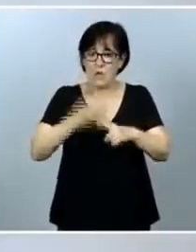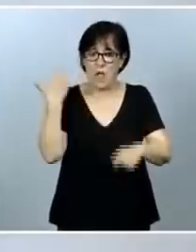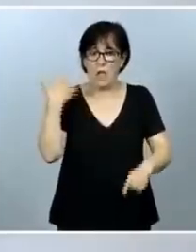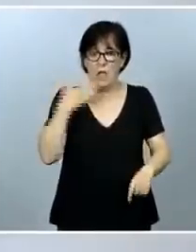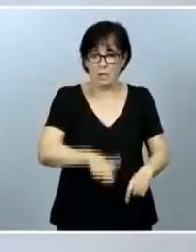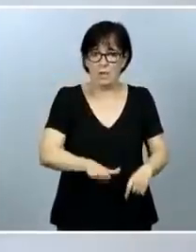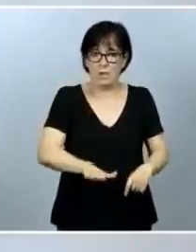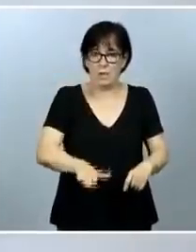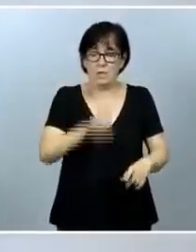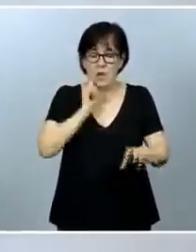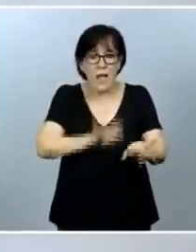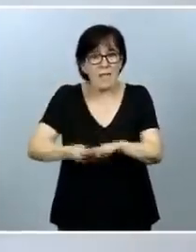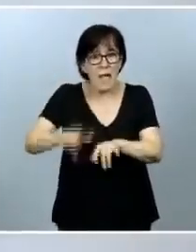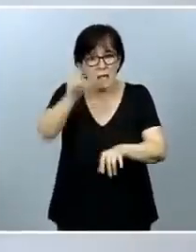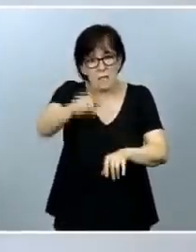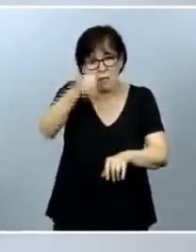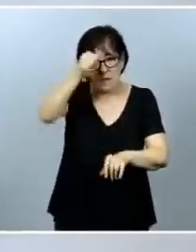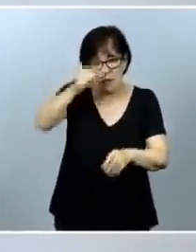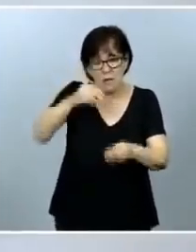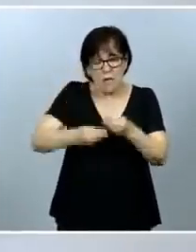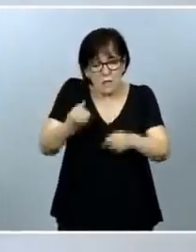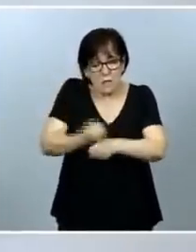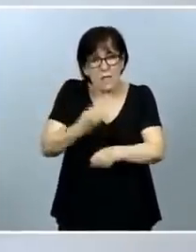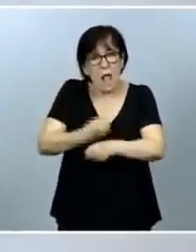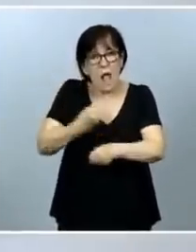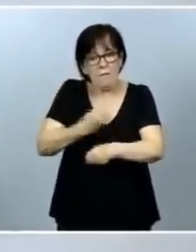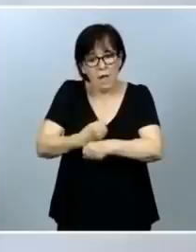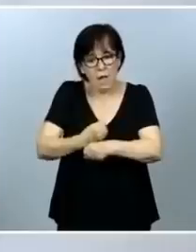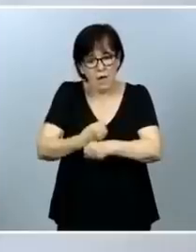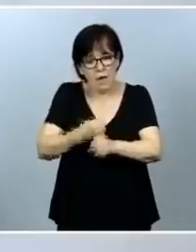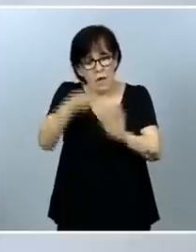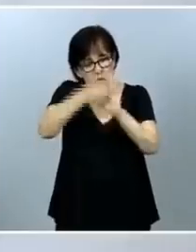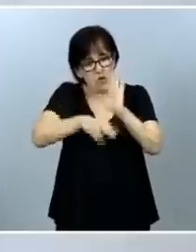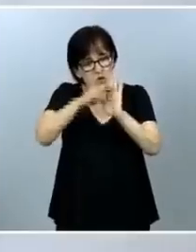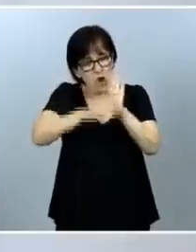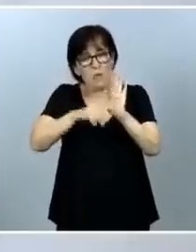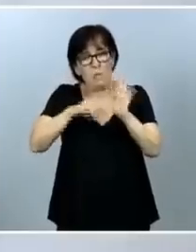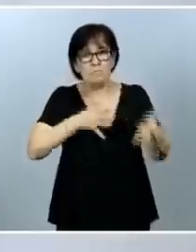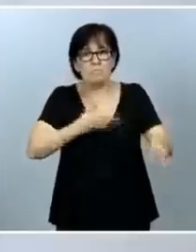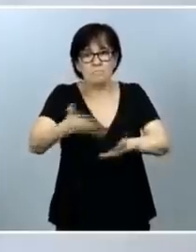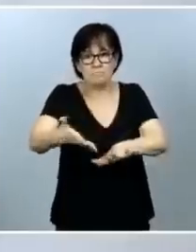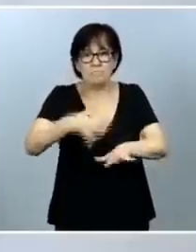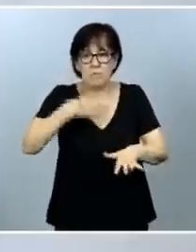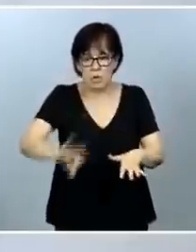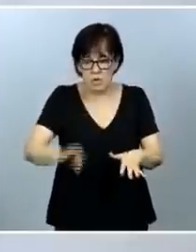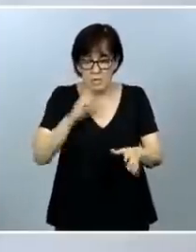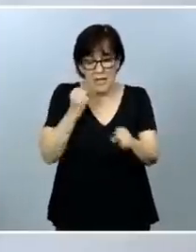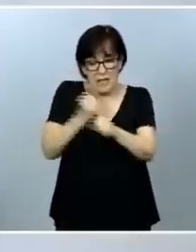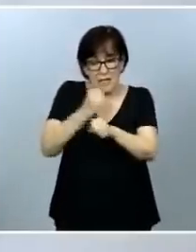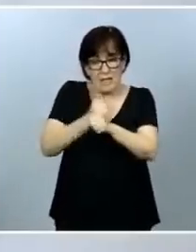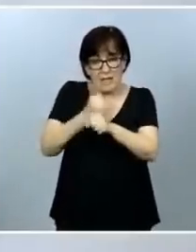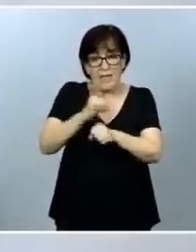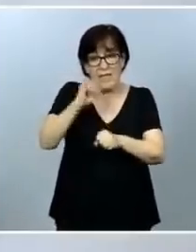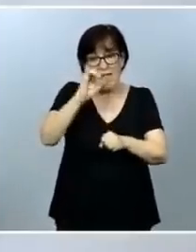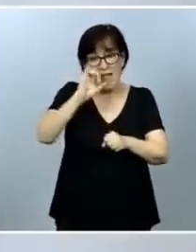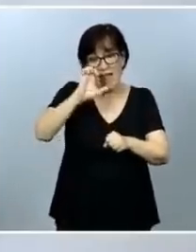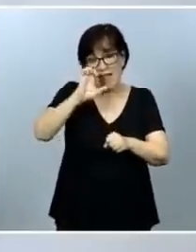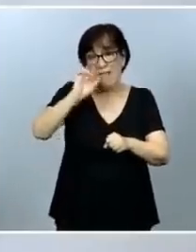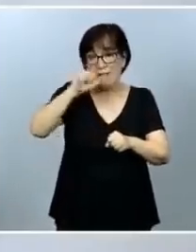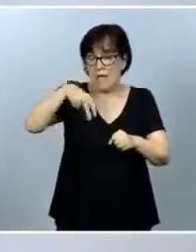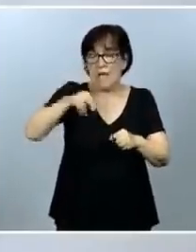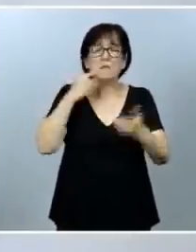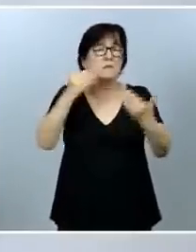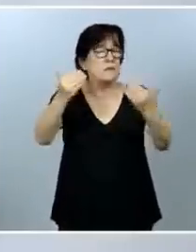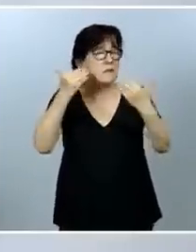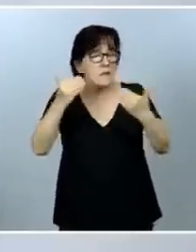el trabajo que ha hecho para que una norma así fuera posible. Junto al trabajo de James, querría dar las gracias,